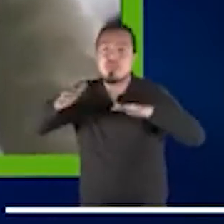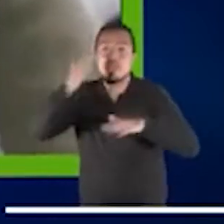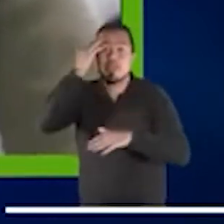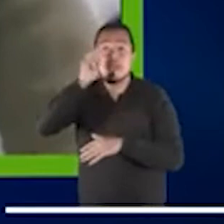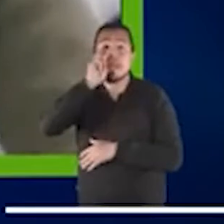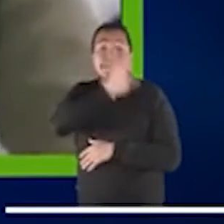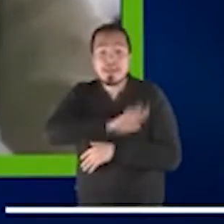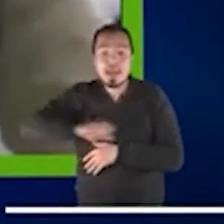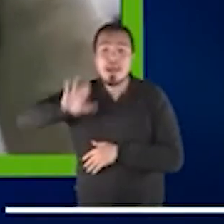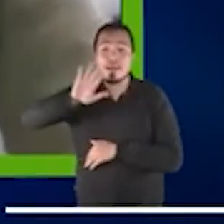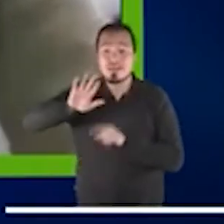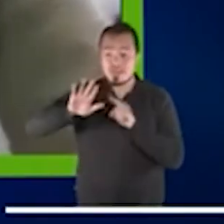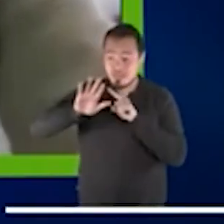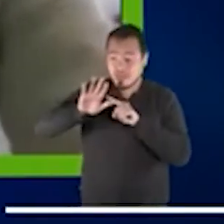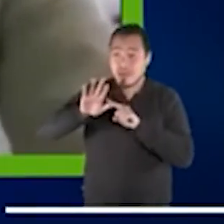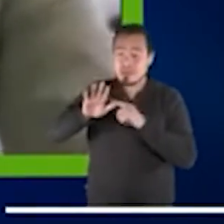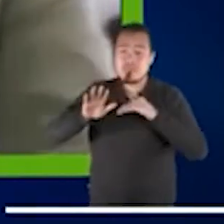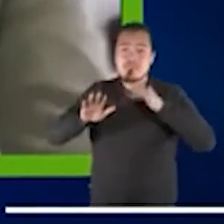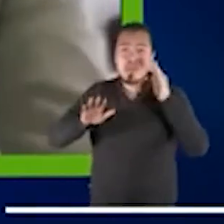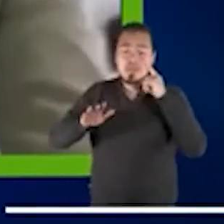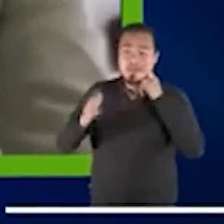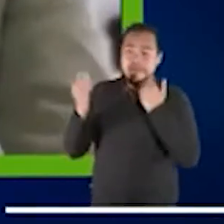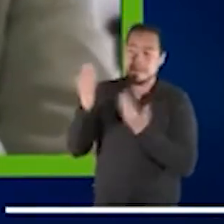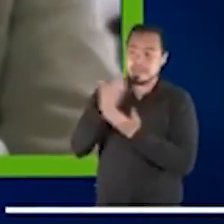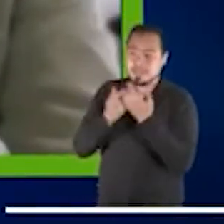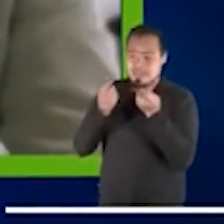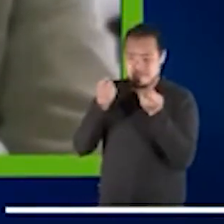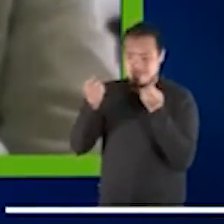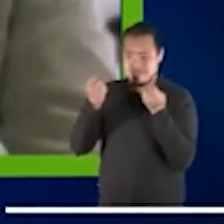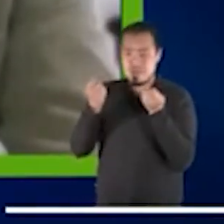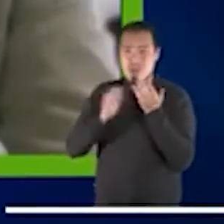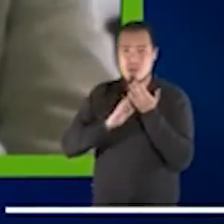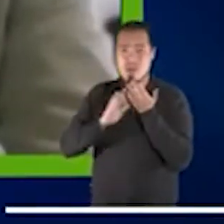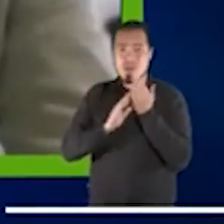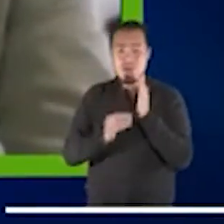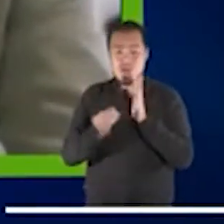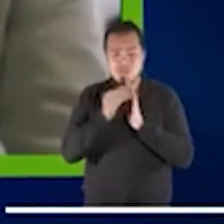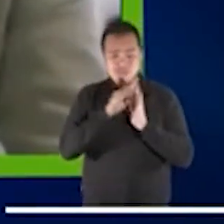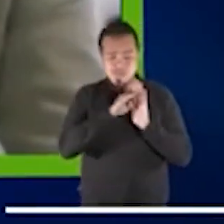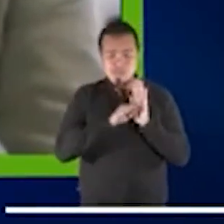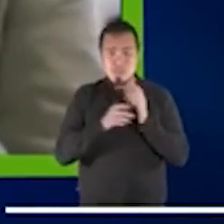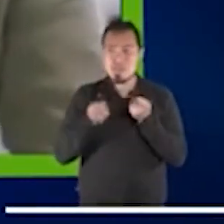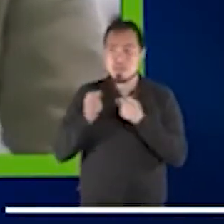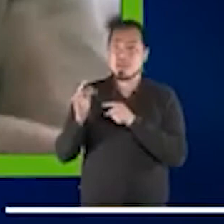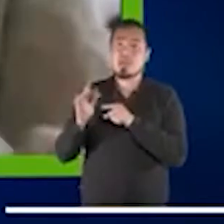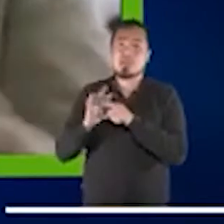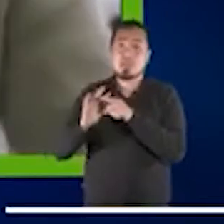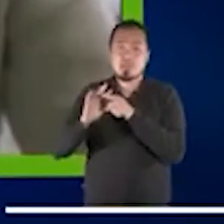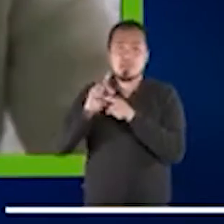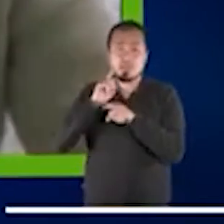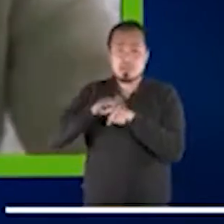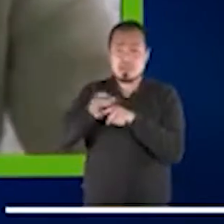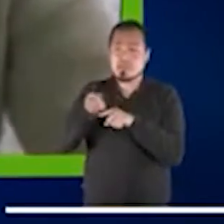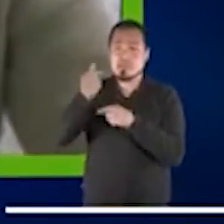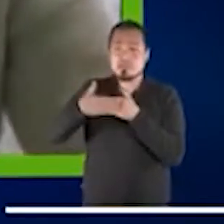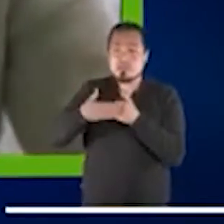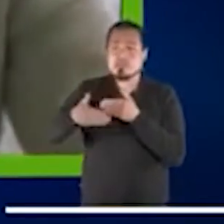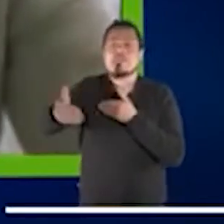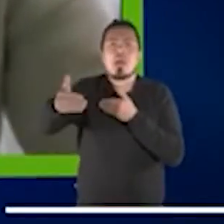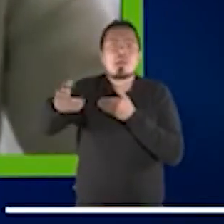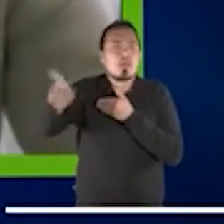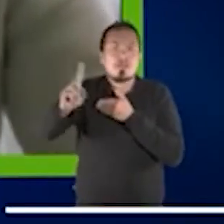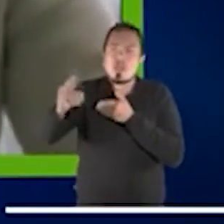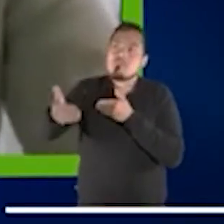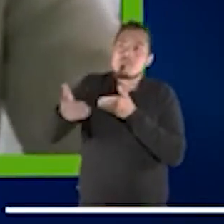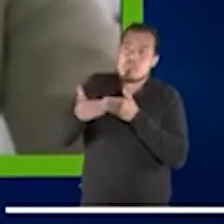es muy importante analizar qué ha ocurrido o qué medidas se adoptaron a cortísimo, a corto plazo. Con un cárter general, en todos los